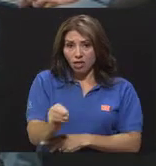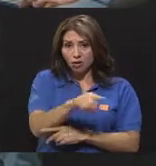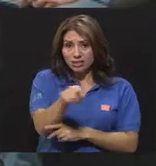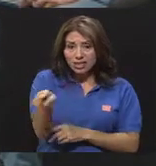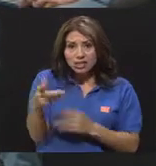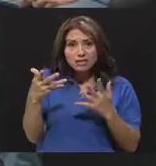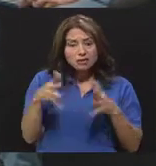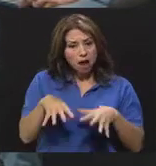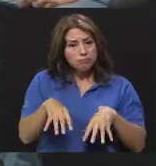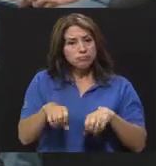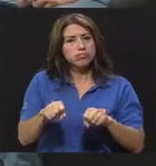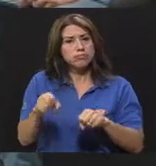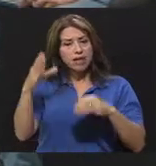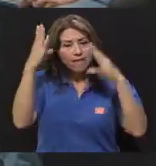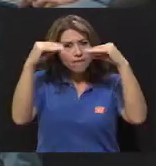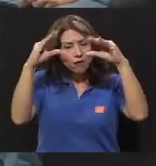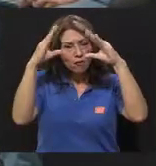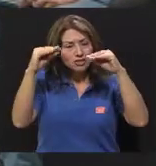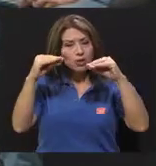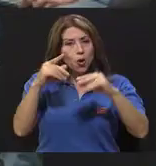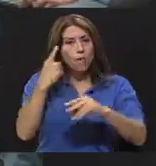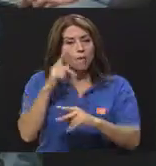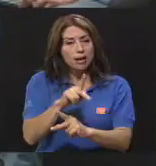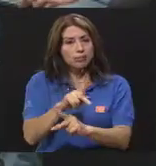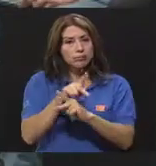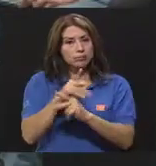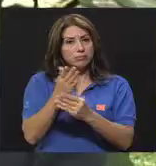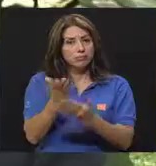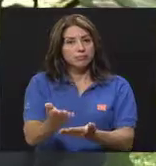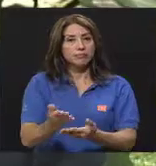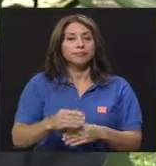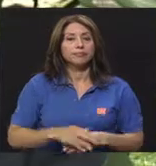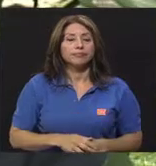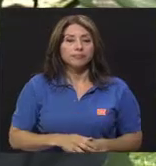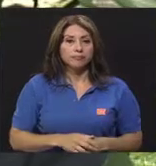apropiándose de información, sobre todo de información protectora.